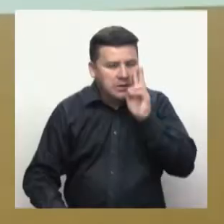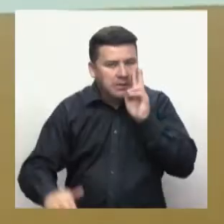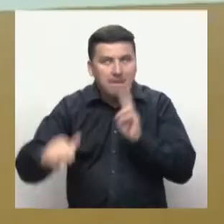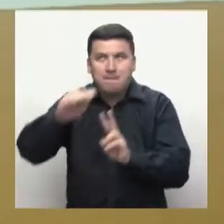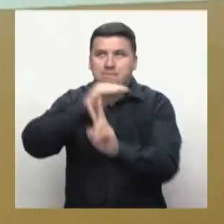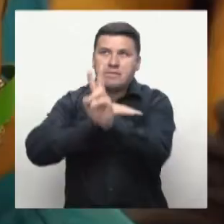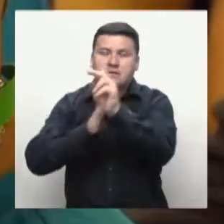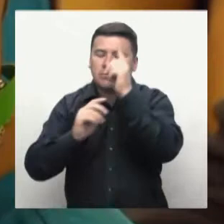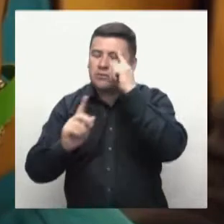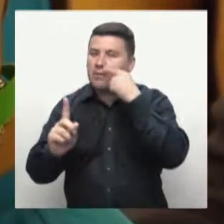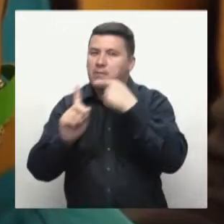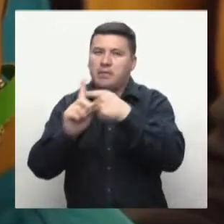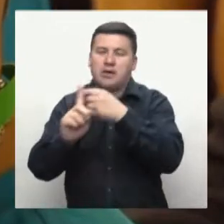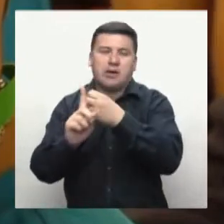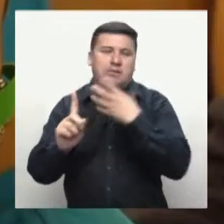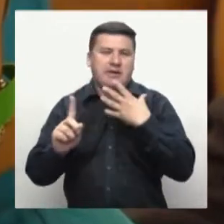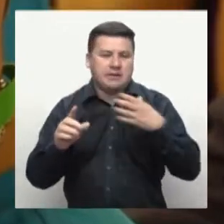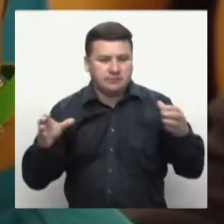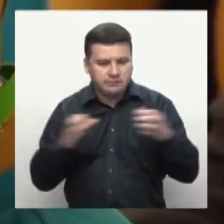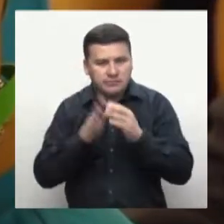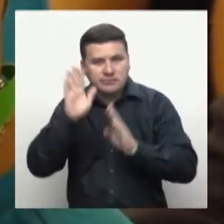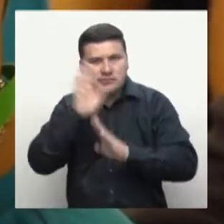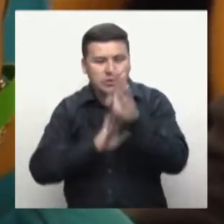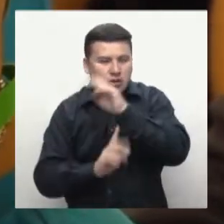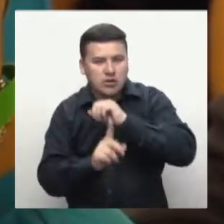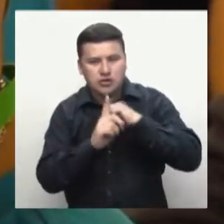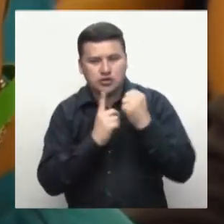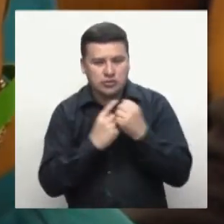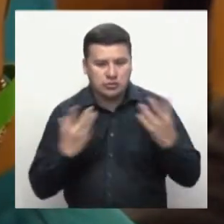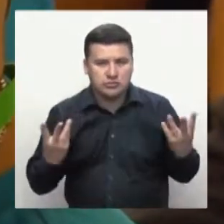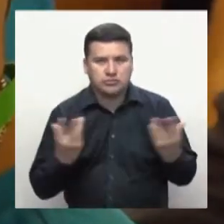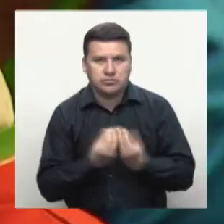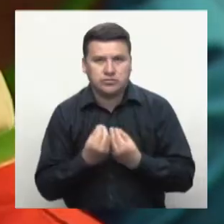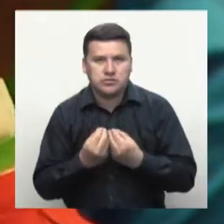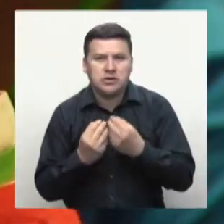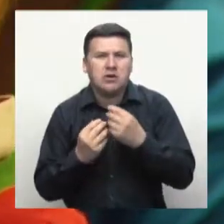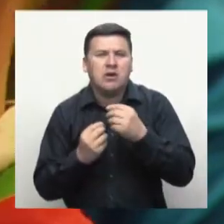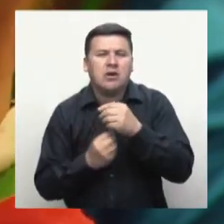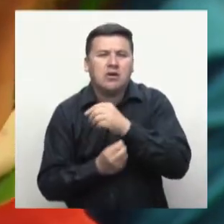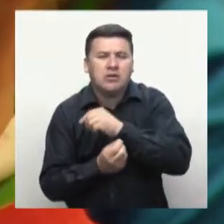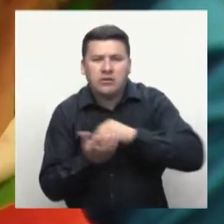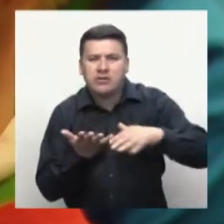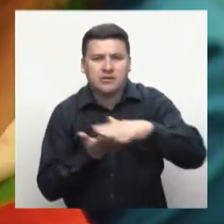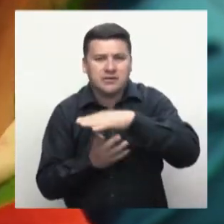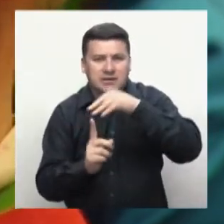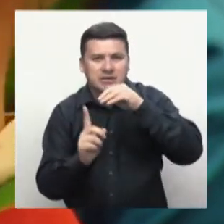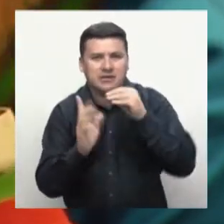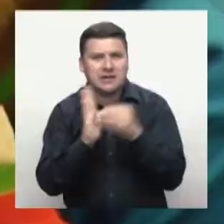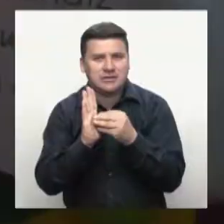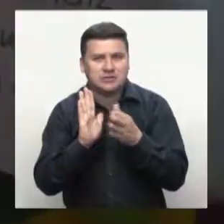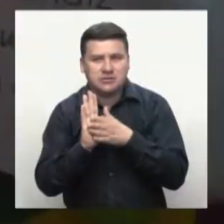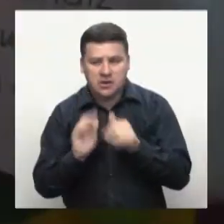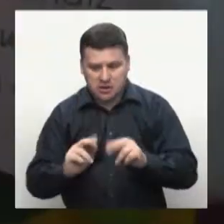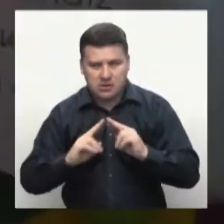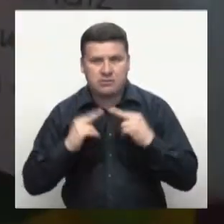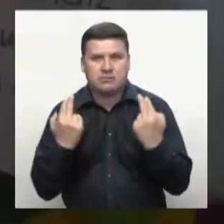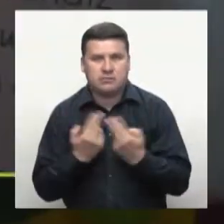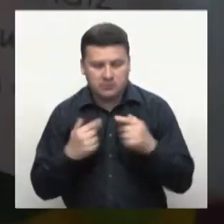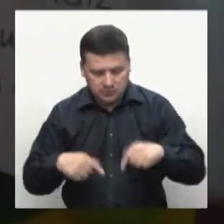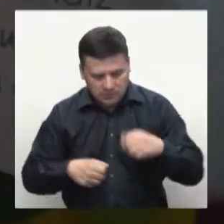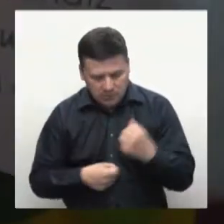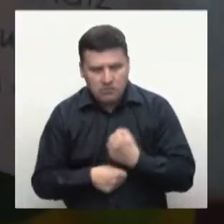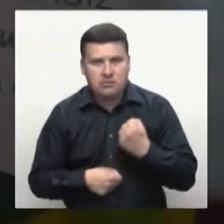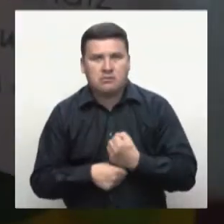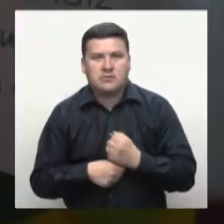con la visión para impactar positivamente en la comunidad y el desarrollo social del país en el contexto del posconflicto. Estamos acá